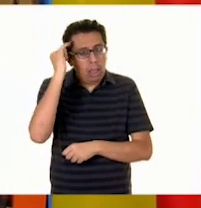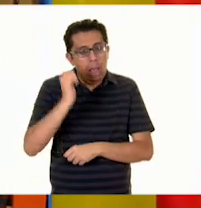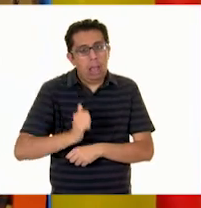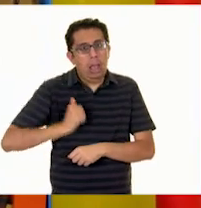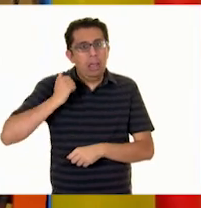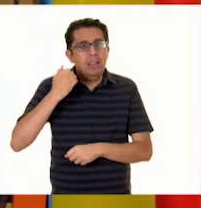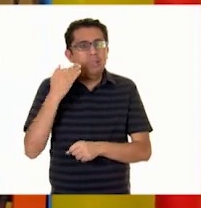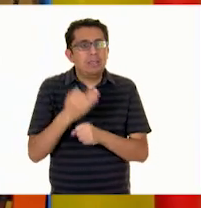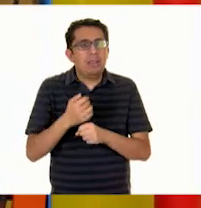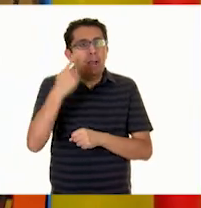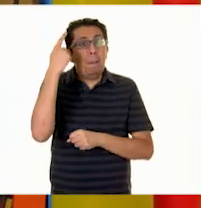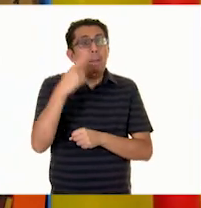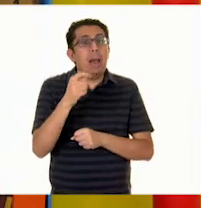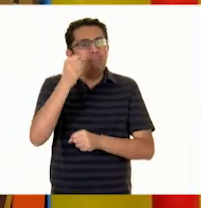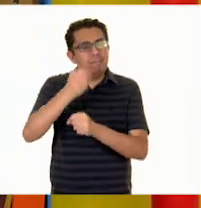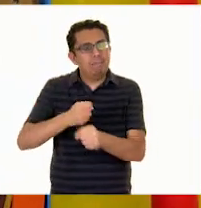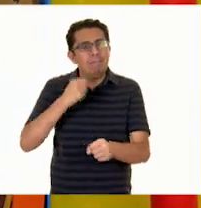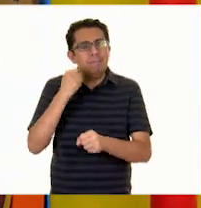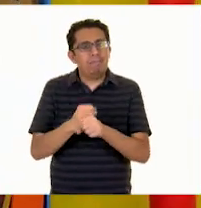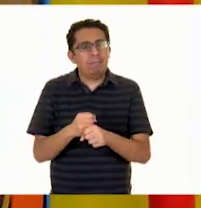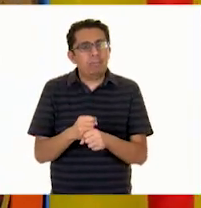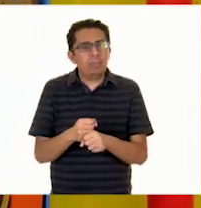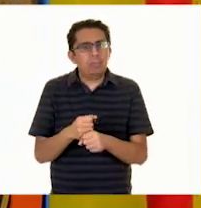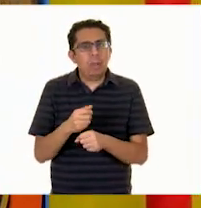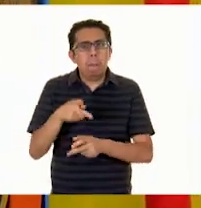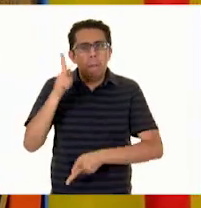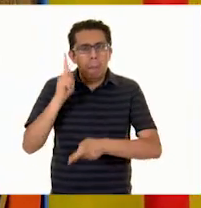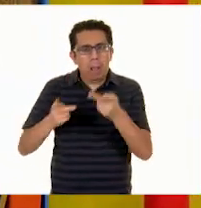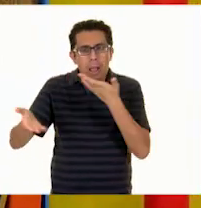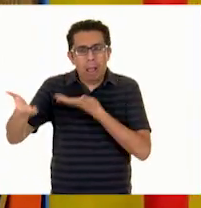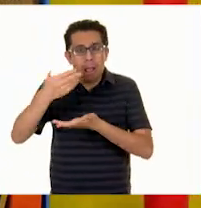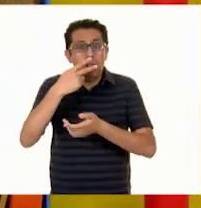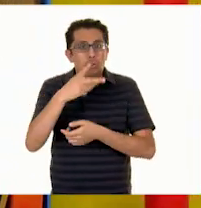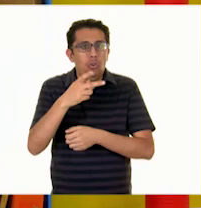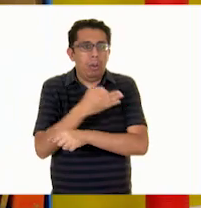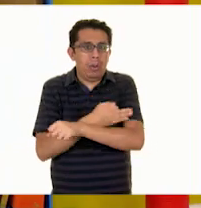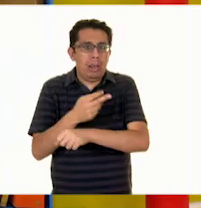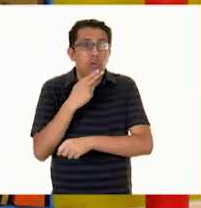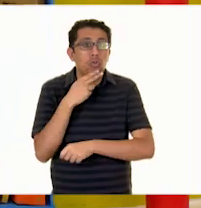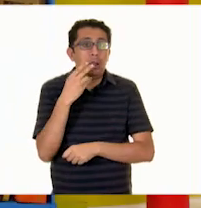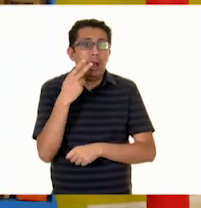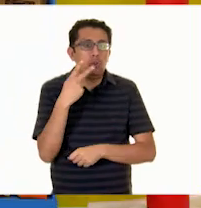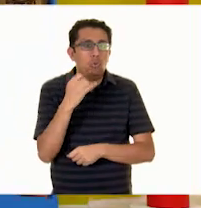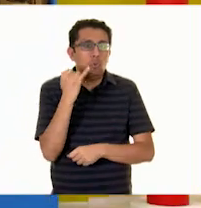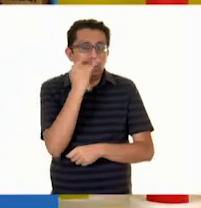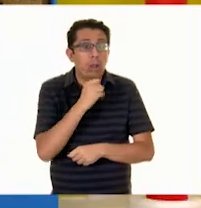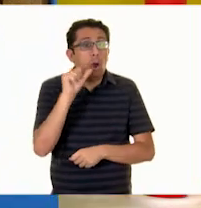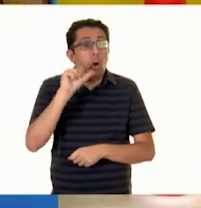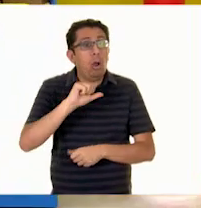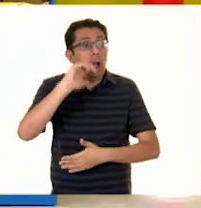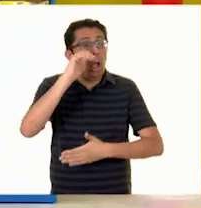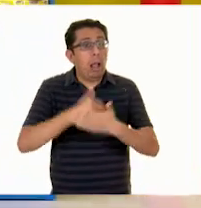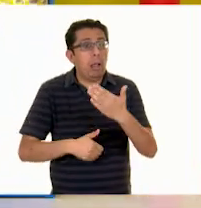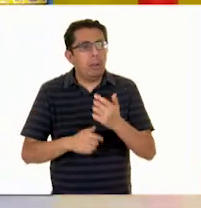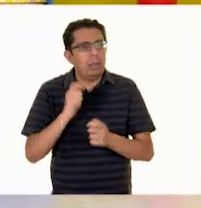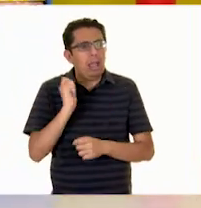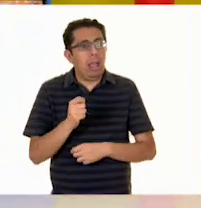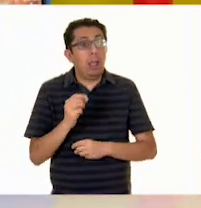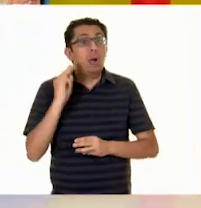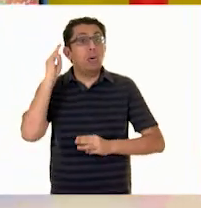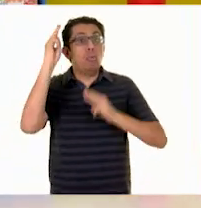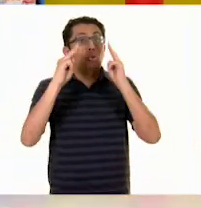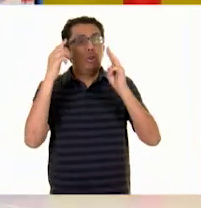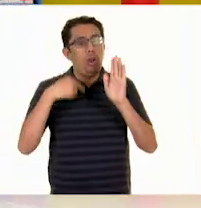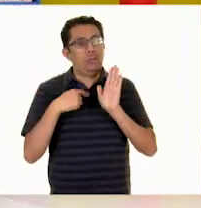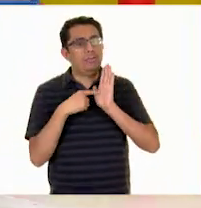aprovecha también este momento para practicarla y platica con tu familia en tu lengua materna. Por hoy hemos terminado con Un Museo